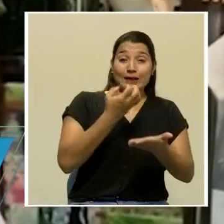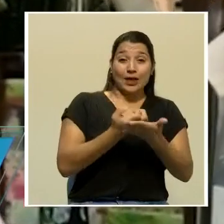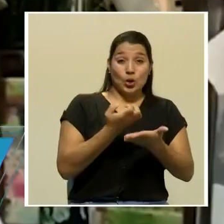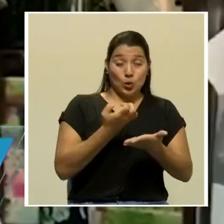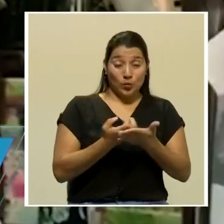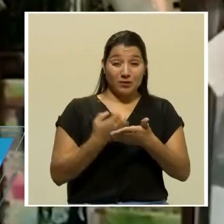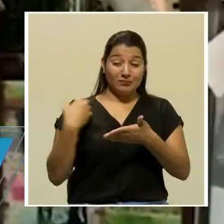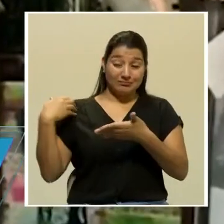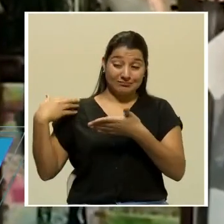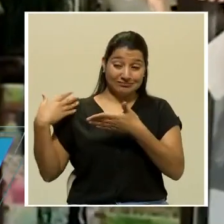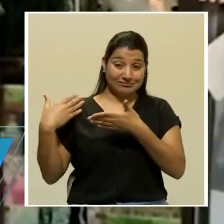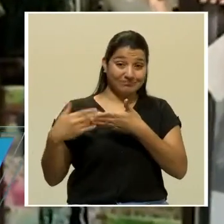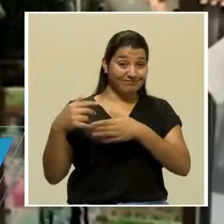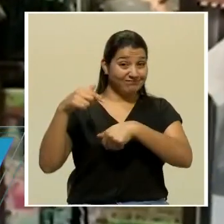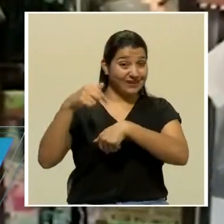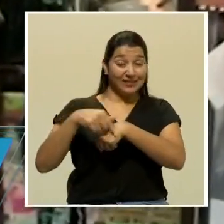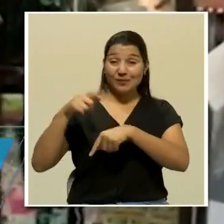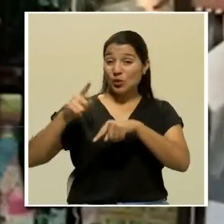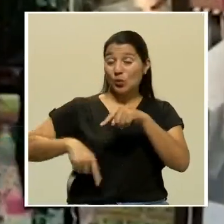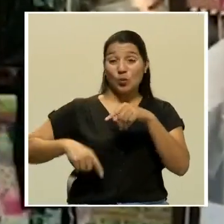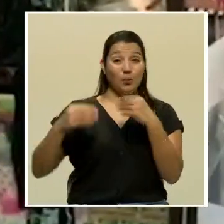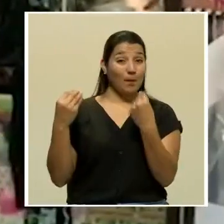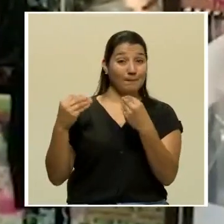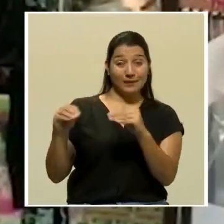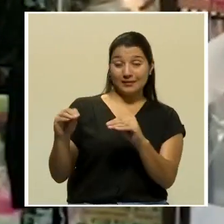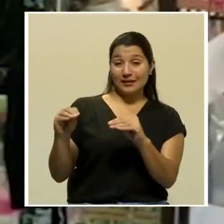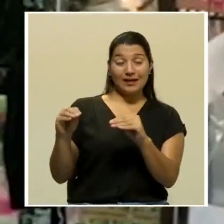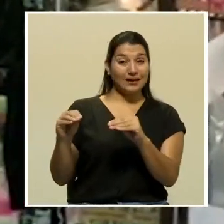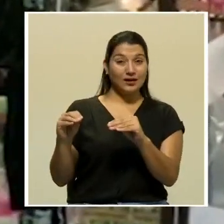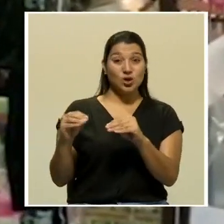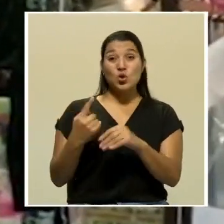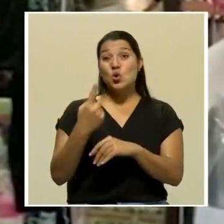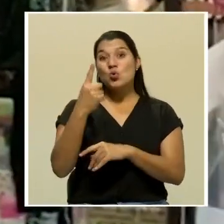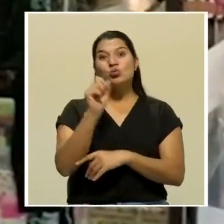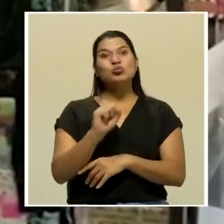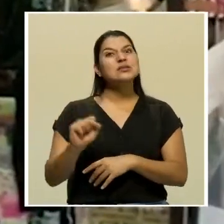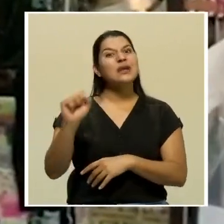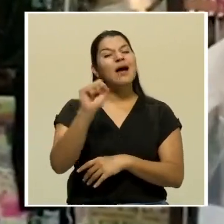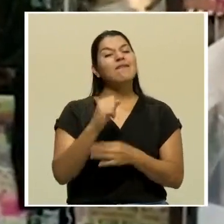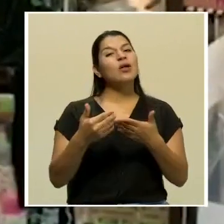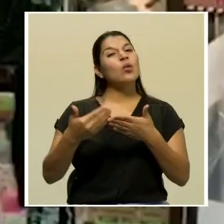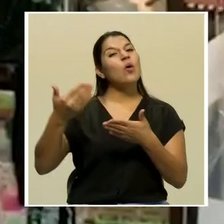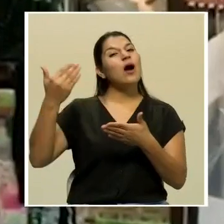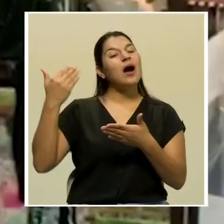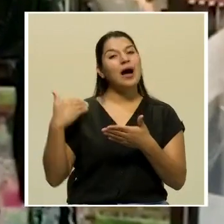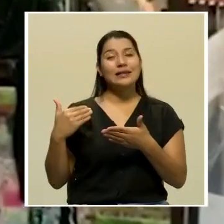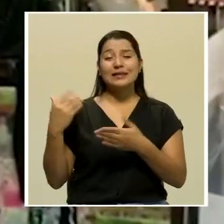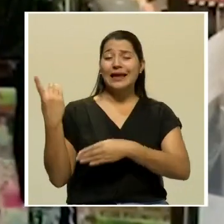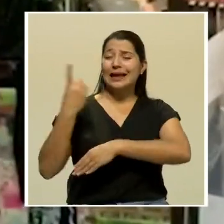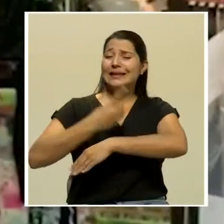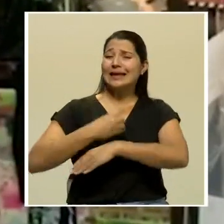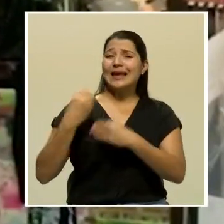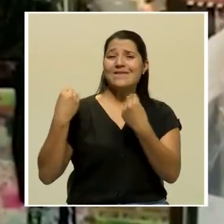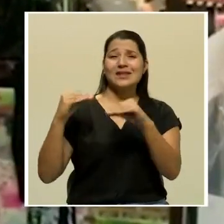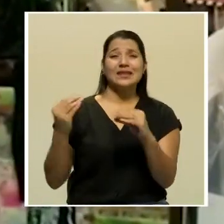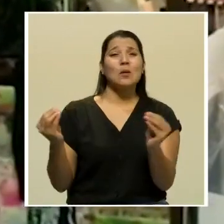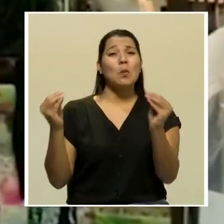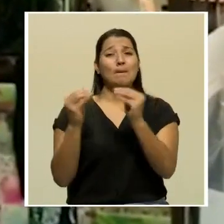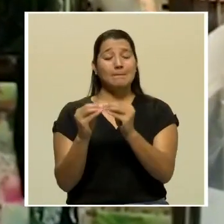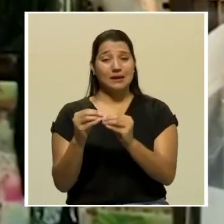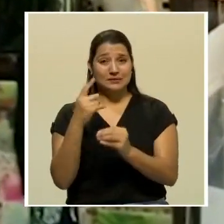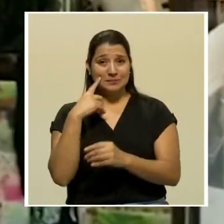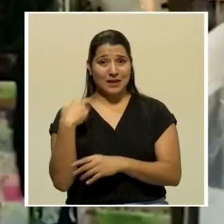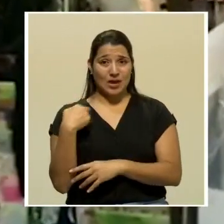este tiempo que no hemos podido vender, de que un sábado era el día más bueno para nosotros